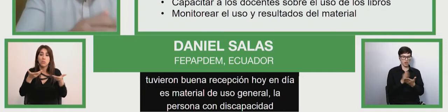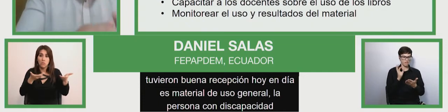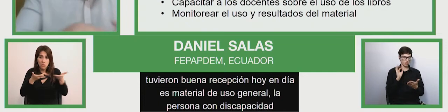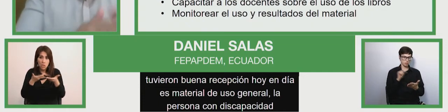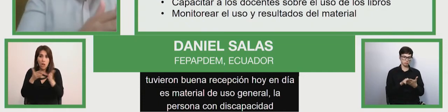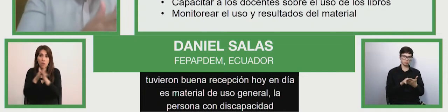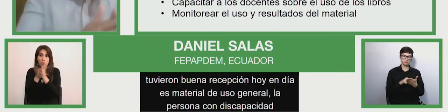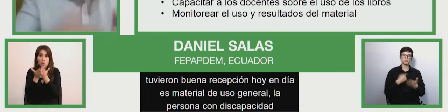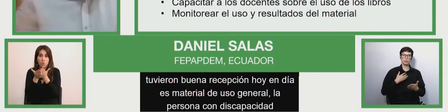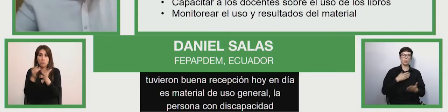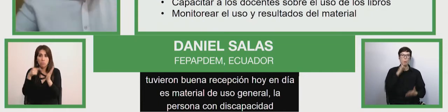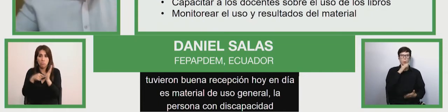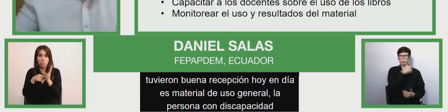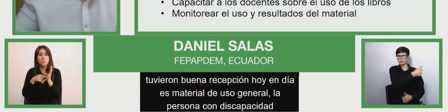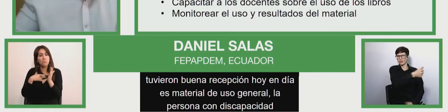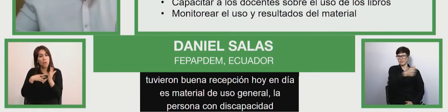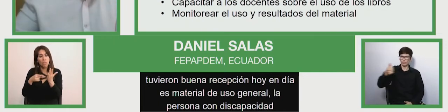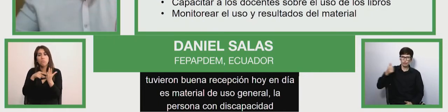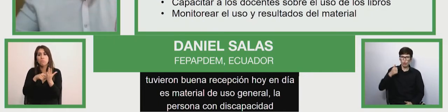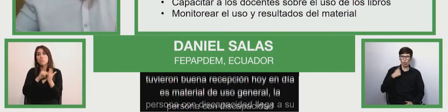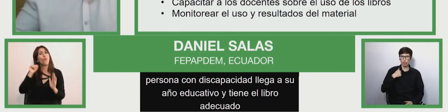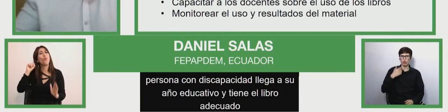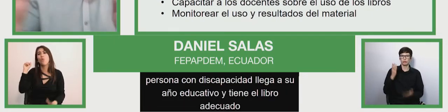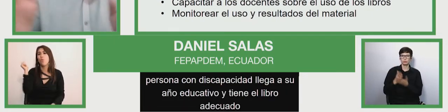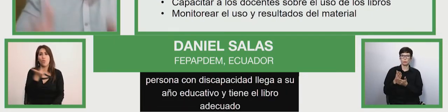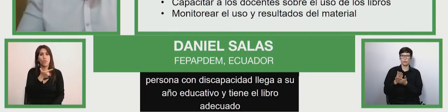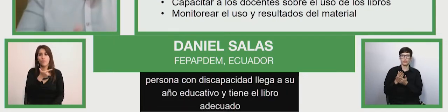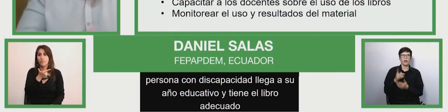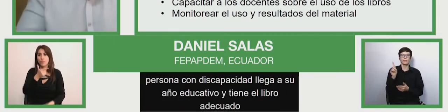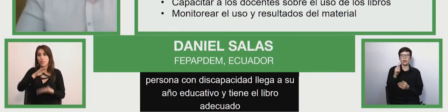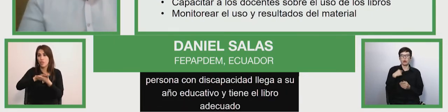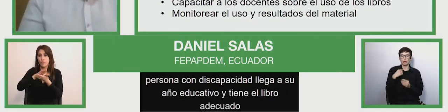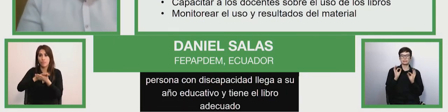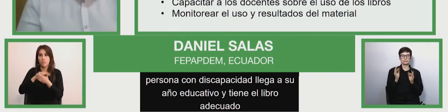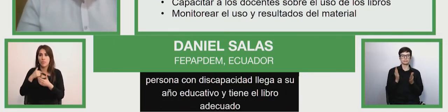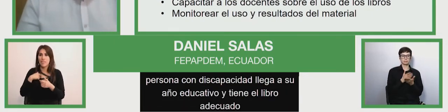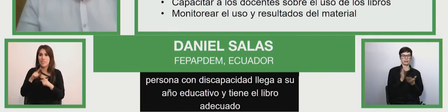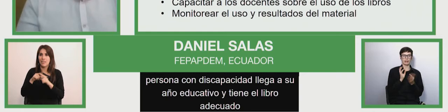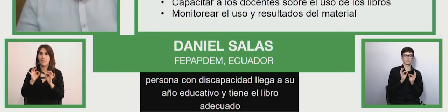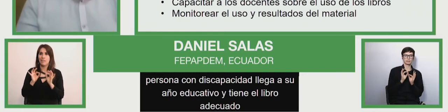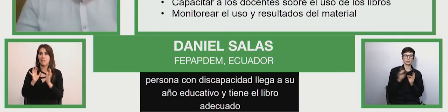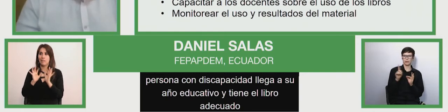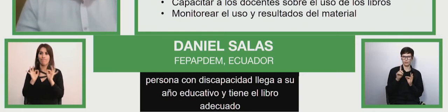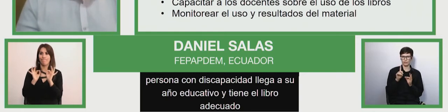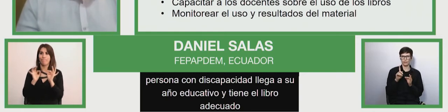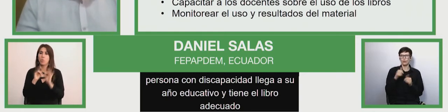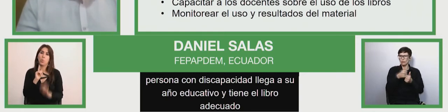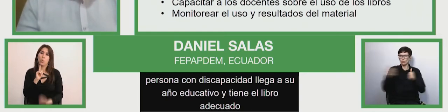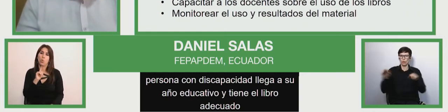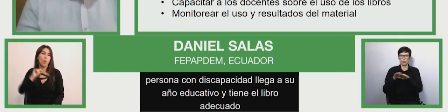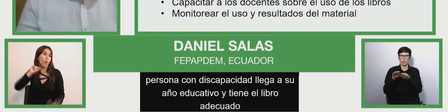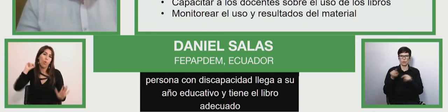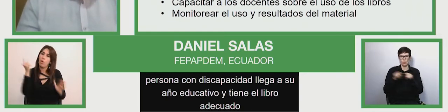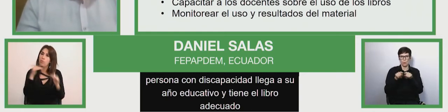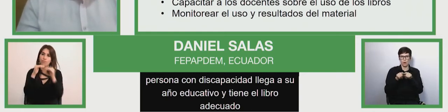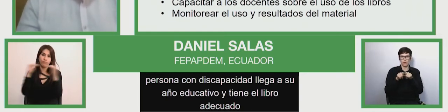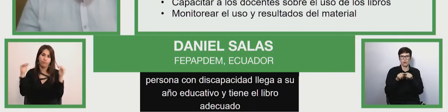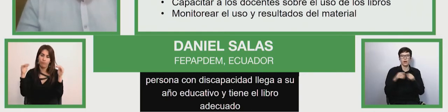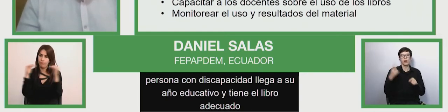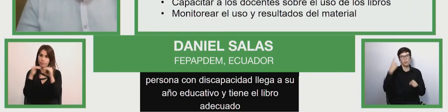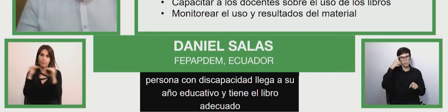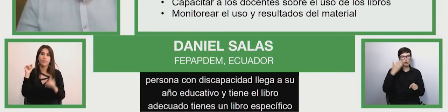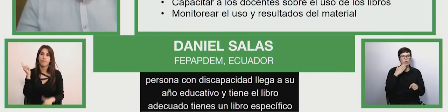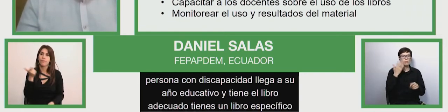libro que usan todos los demás estudiantes, pero tiene también su libro específico donde tiene de alguna manera en fácil lectura